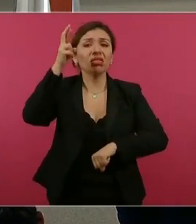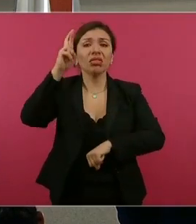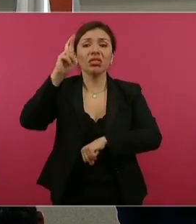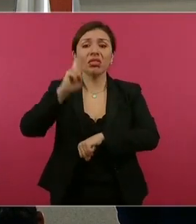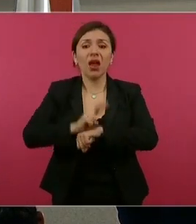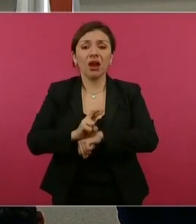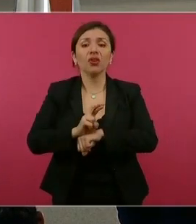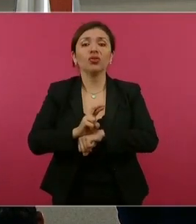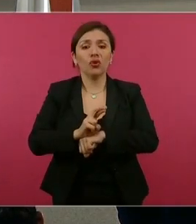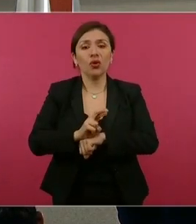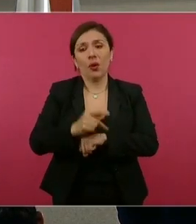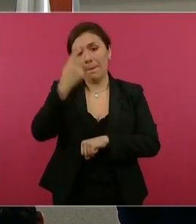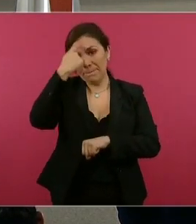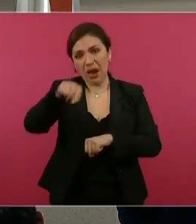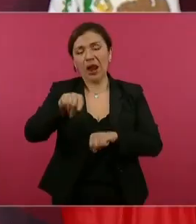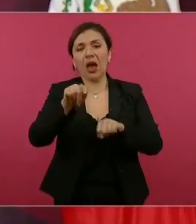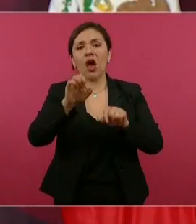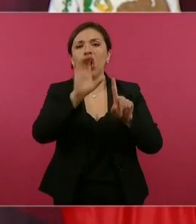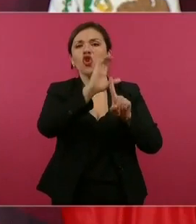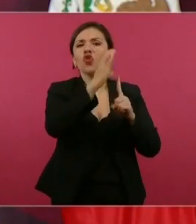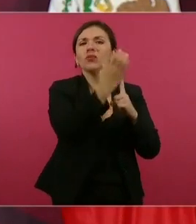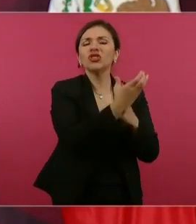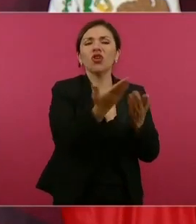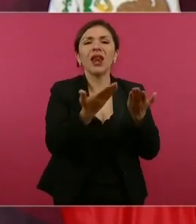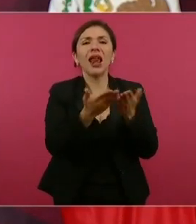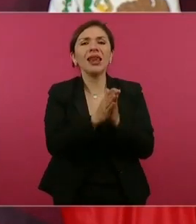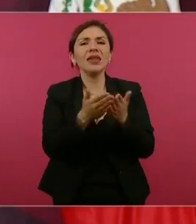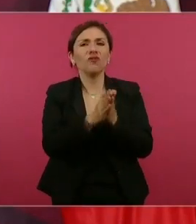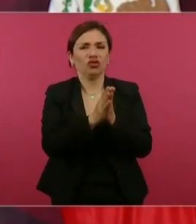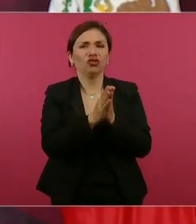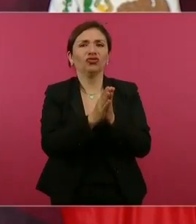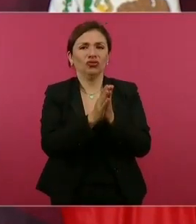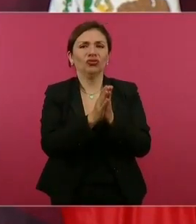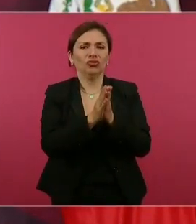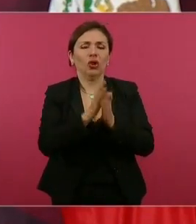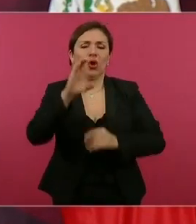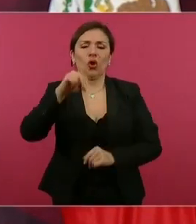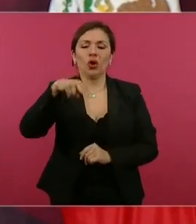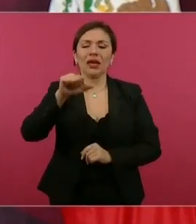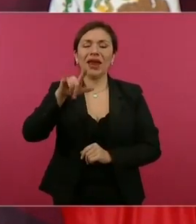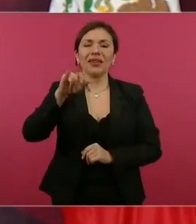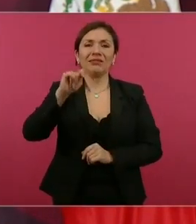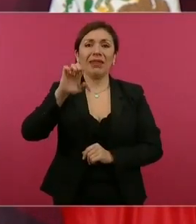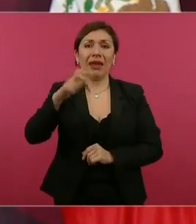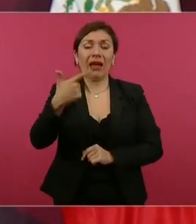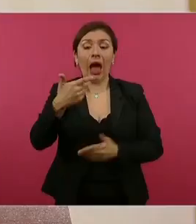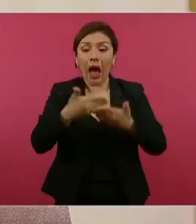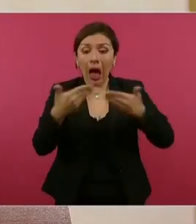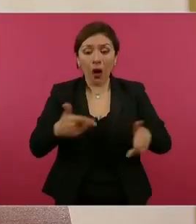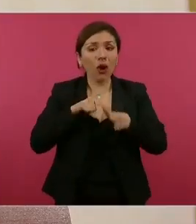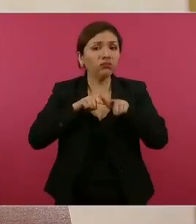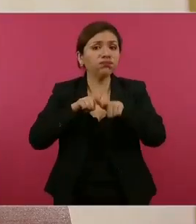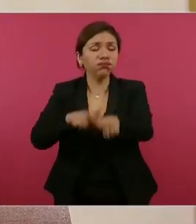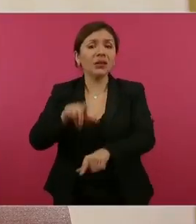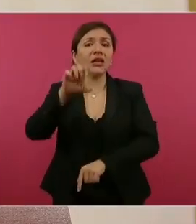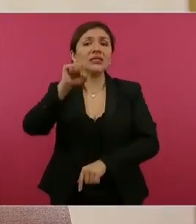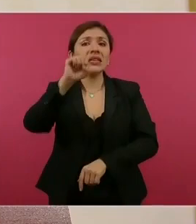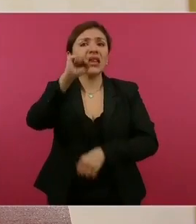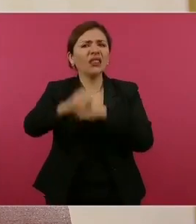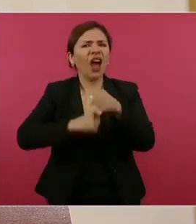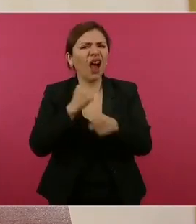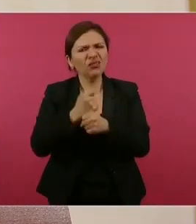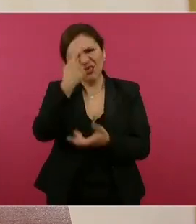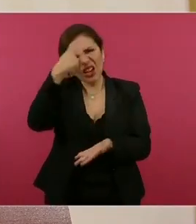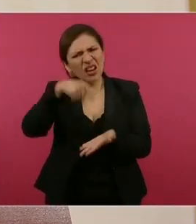de la Comisión de Libros de Texto, que ya lleva más de 60 años, creo que